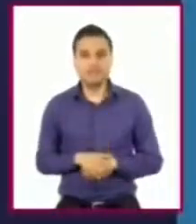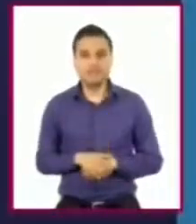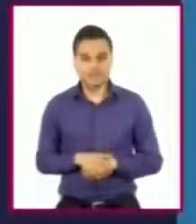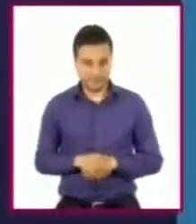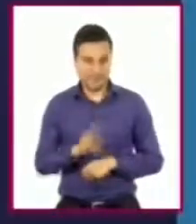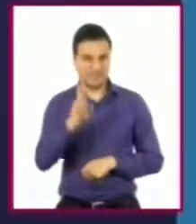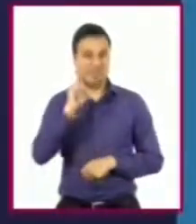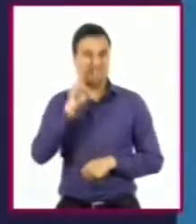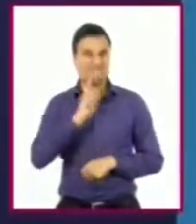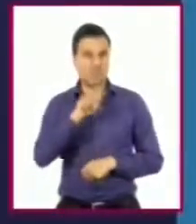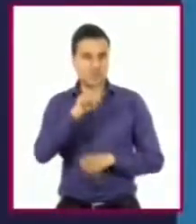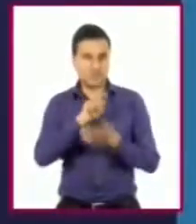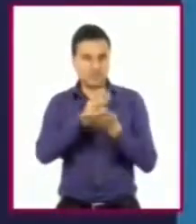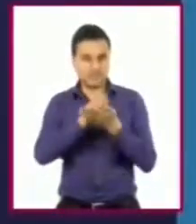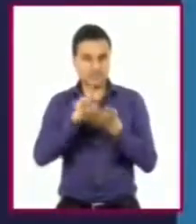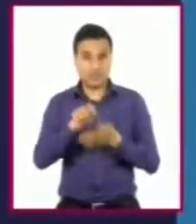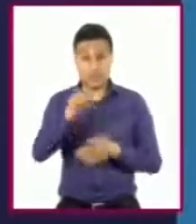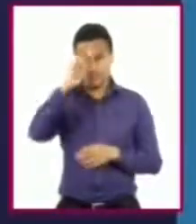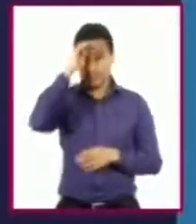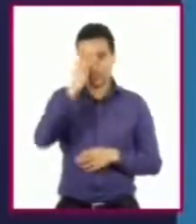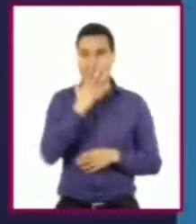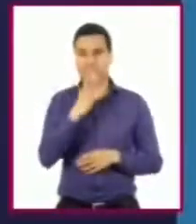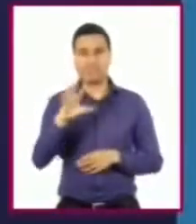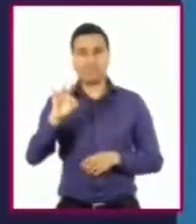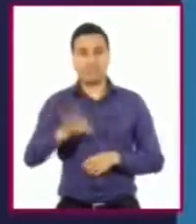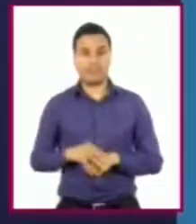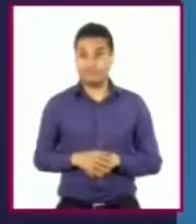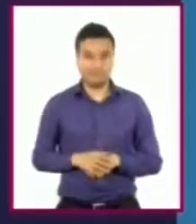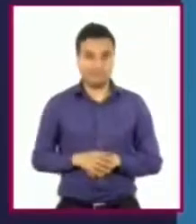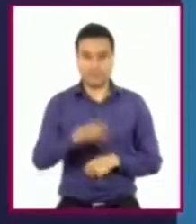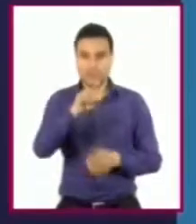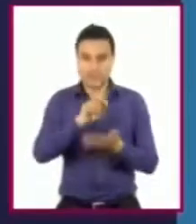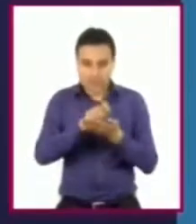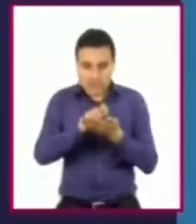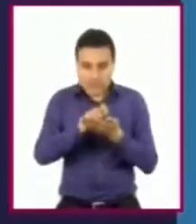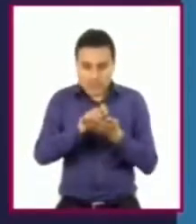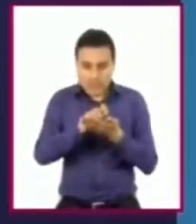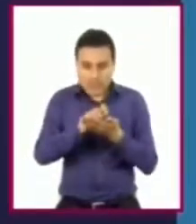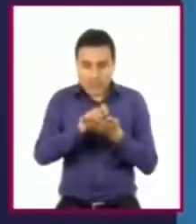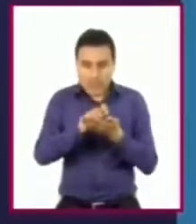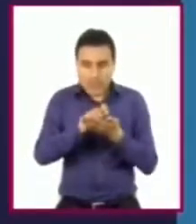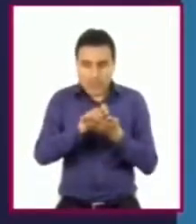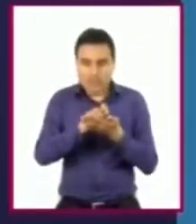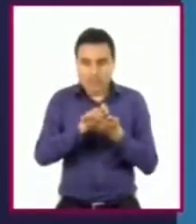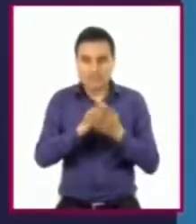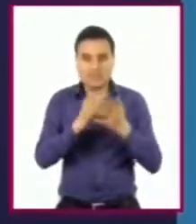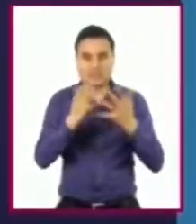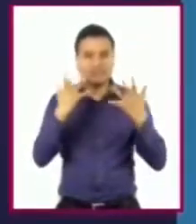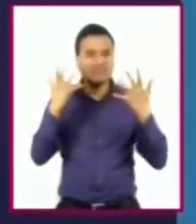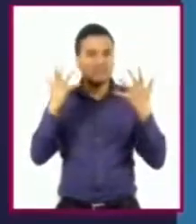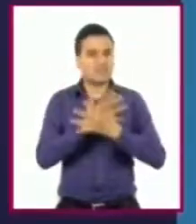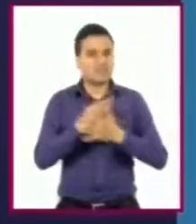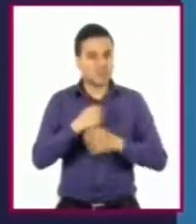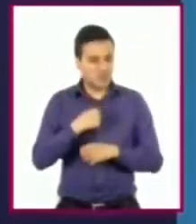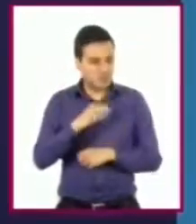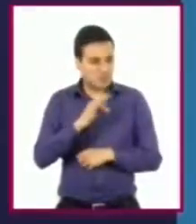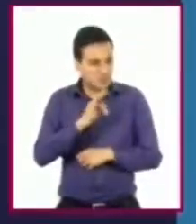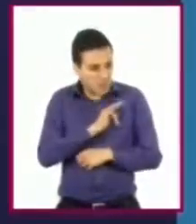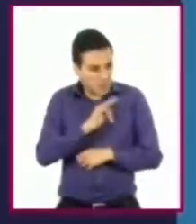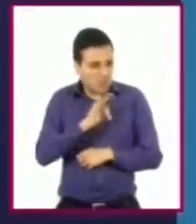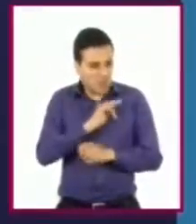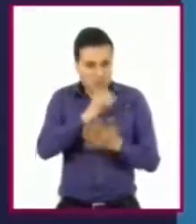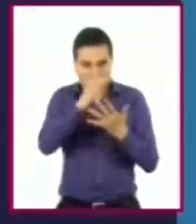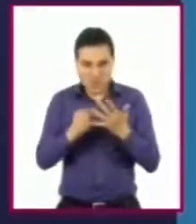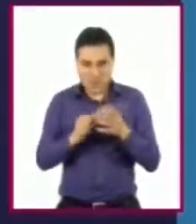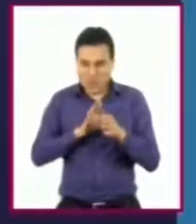fácil. Sin embargo, al momento de escribir, se darán cuenta que identificar sus capacidades requiere